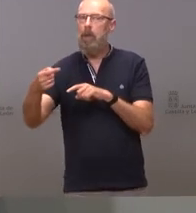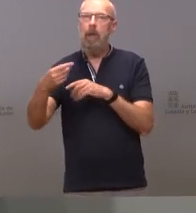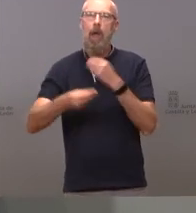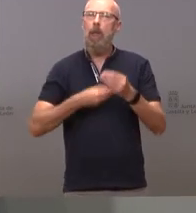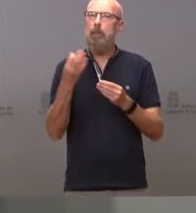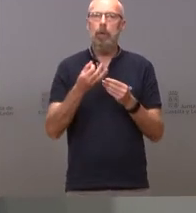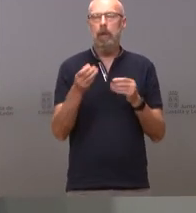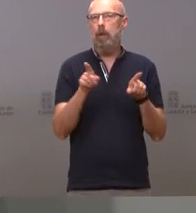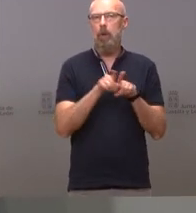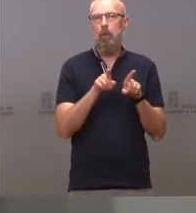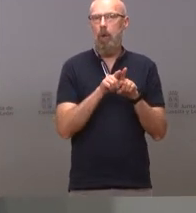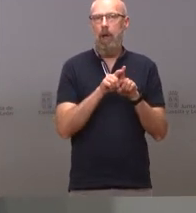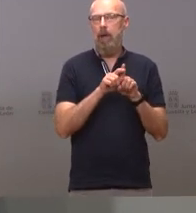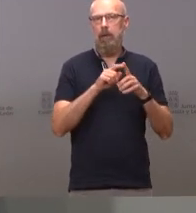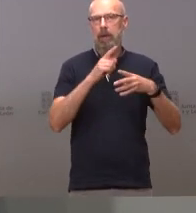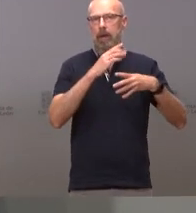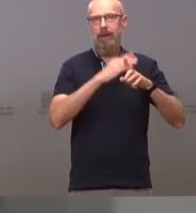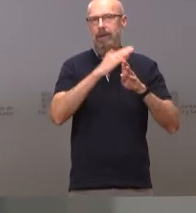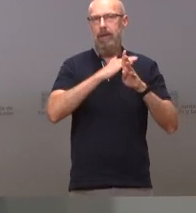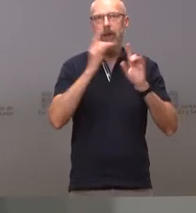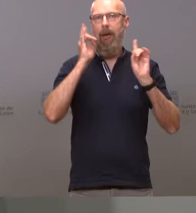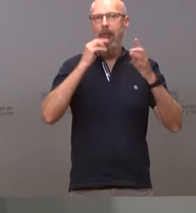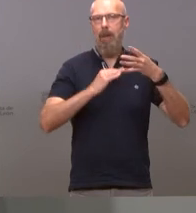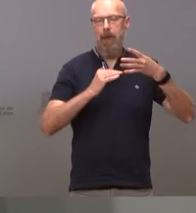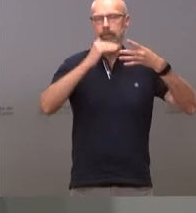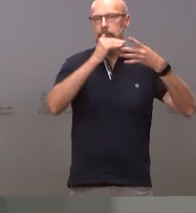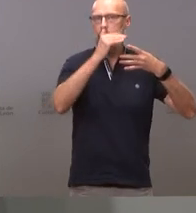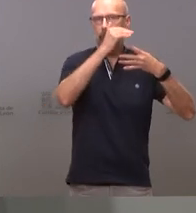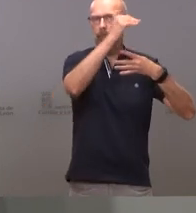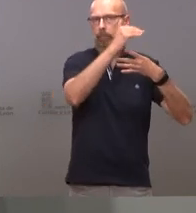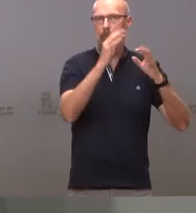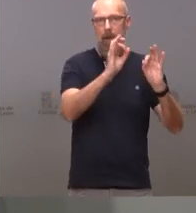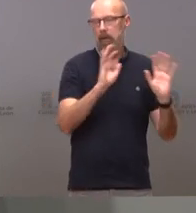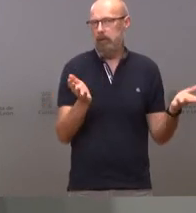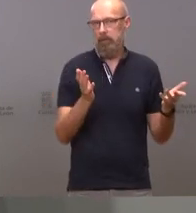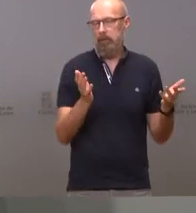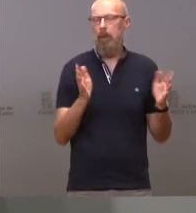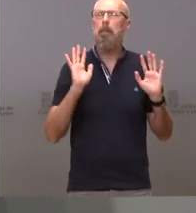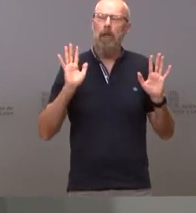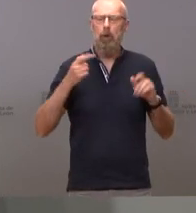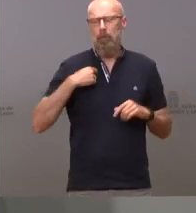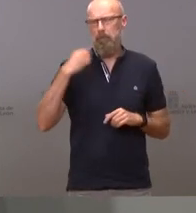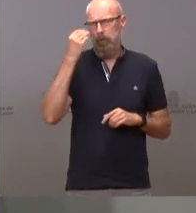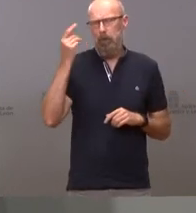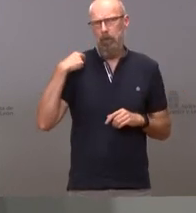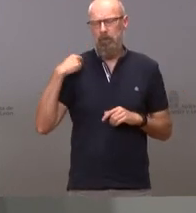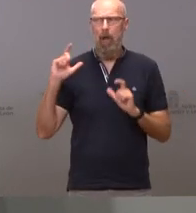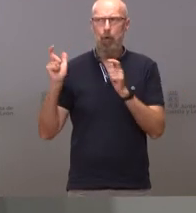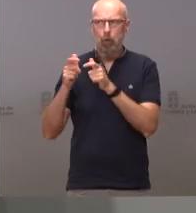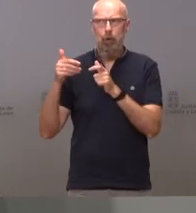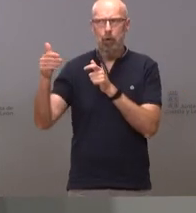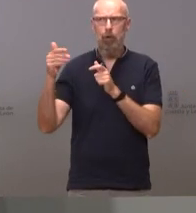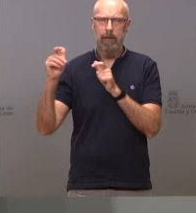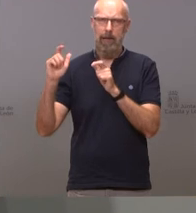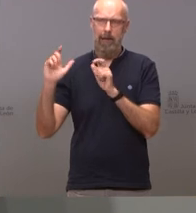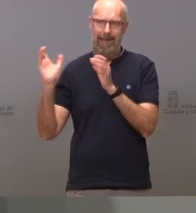en los niveles de alarma pero insisto hay una reunión de la ponencia de alarmas